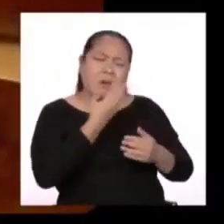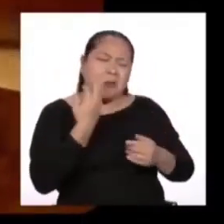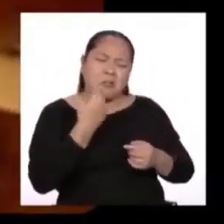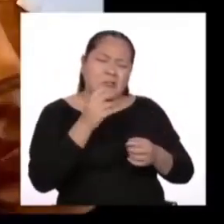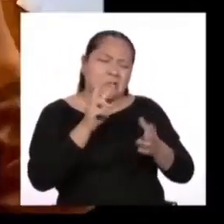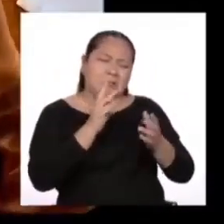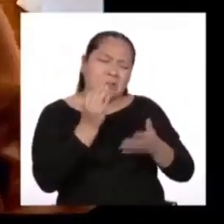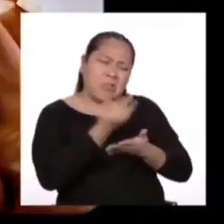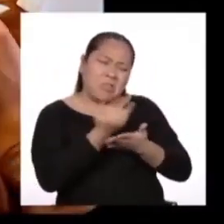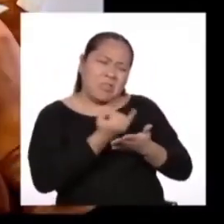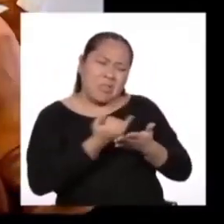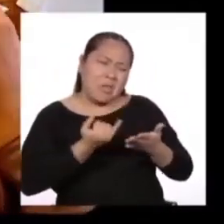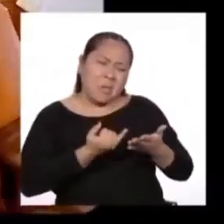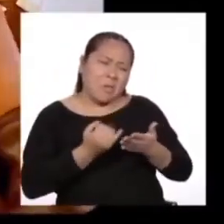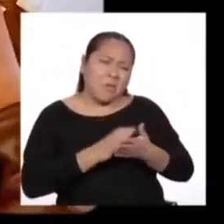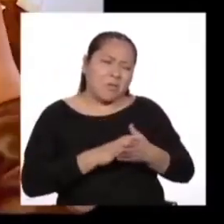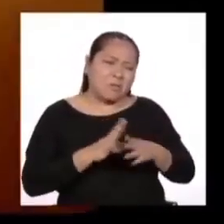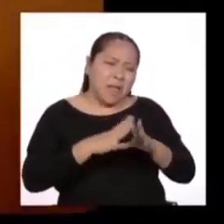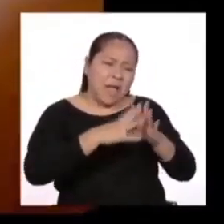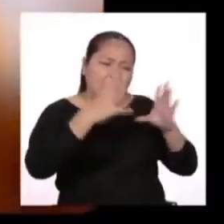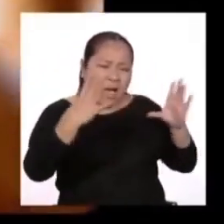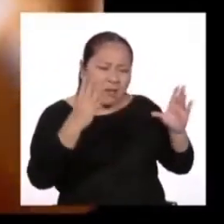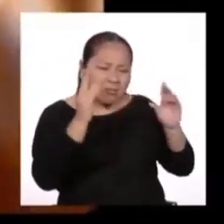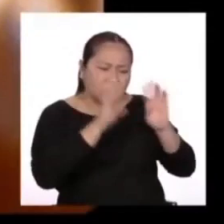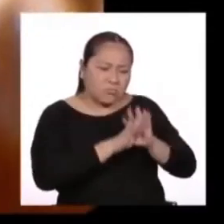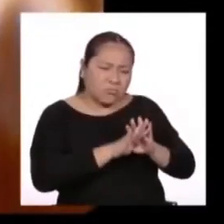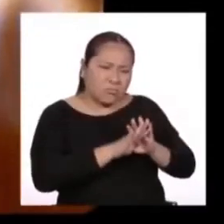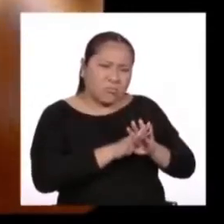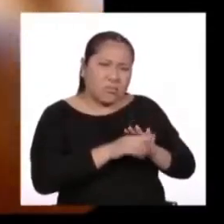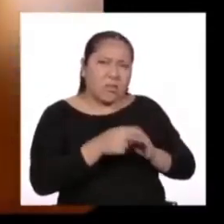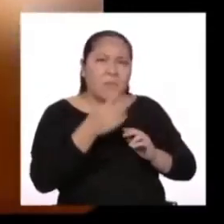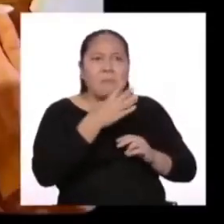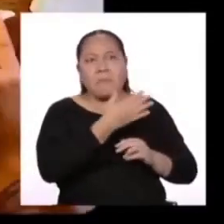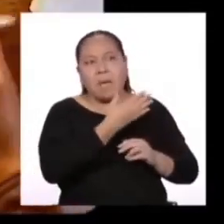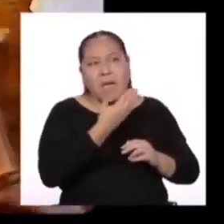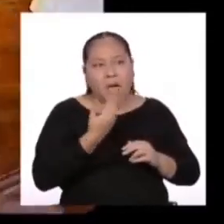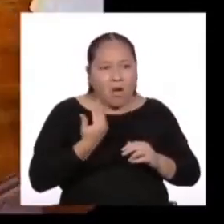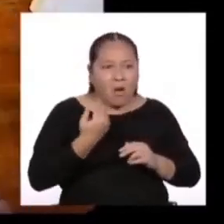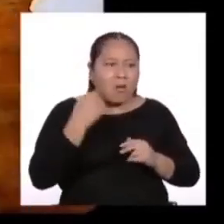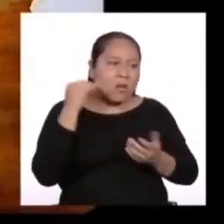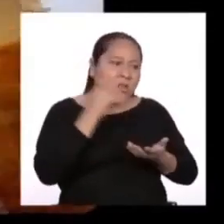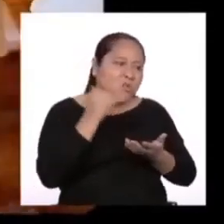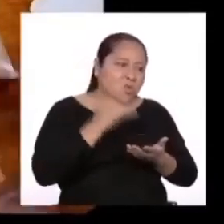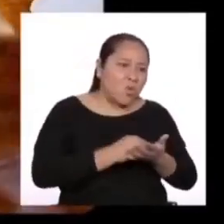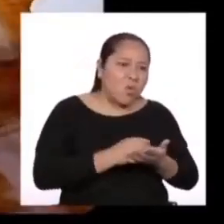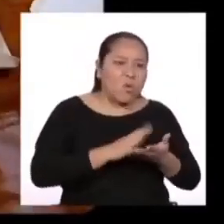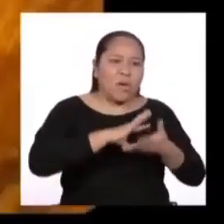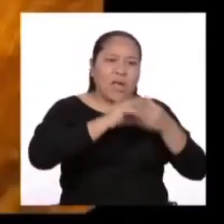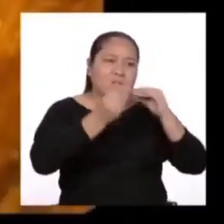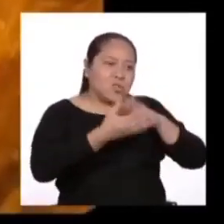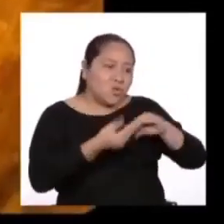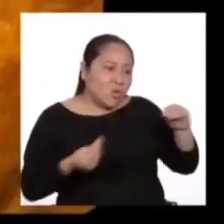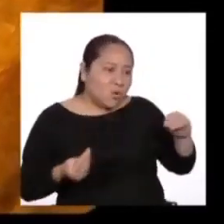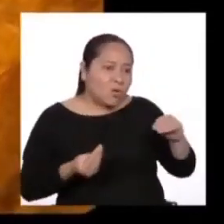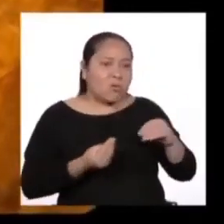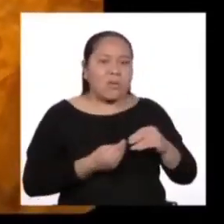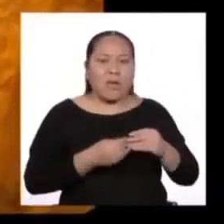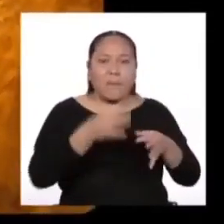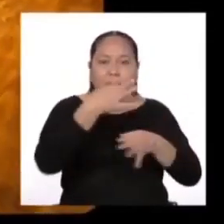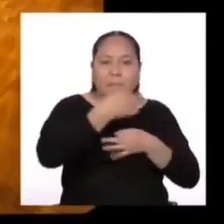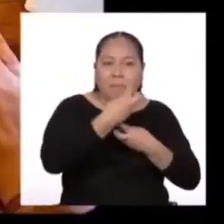serpientes boas ya fueran abiertas o cerradas y poner más interés en la geografía, la historia, el cálculo y la gramática.